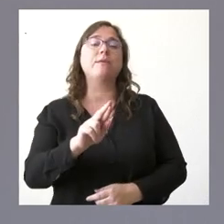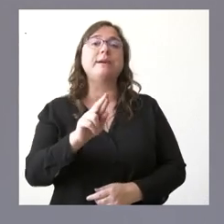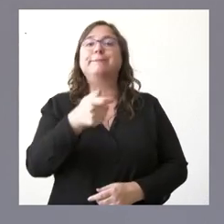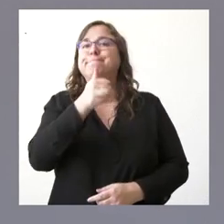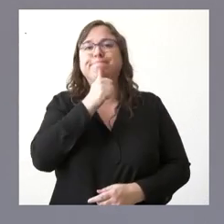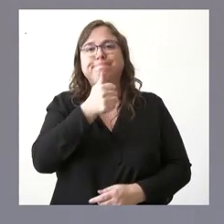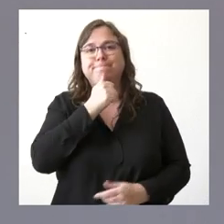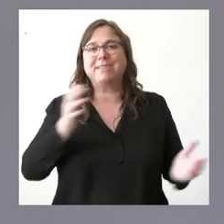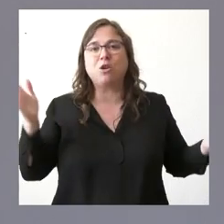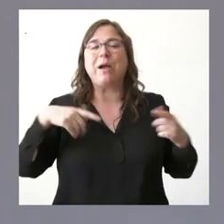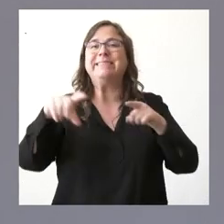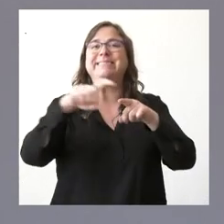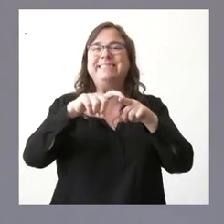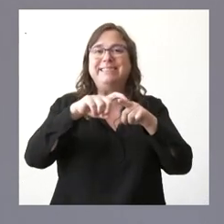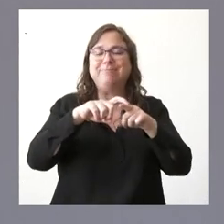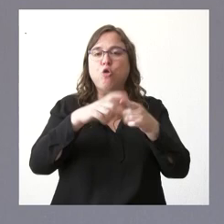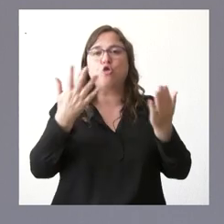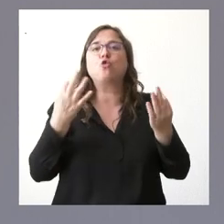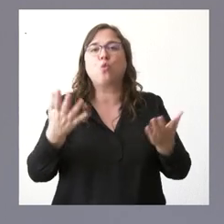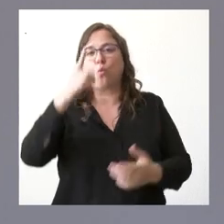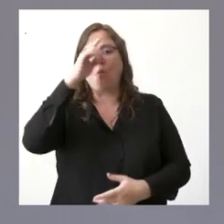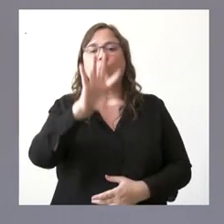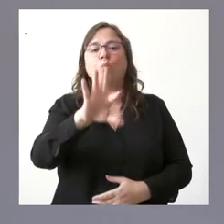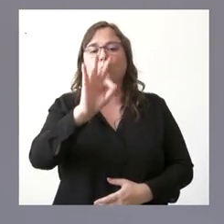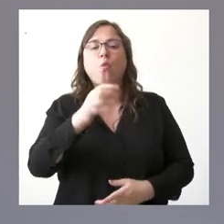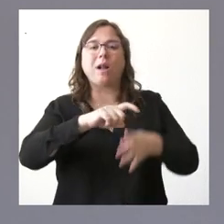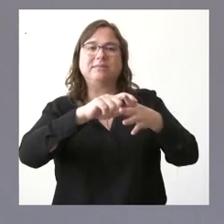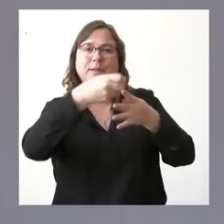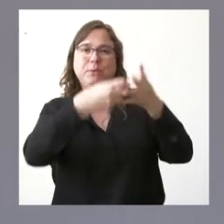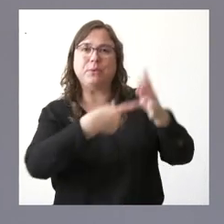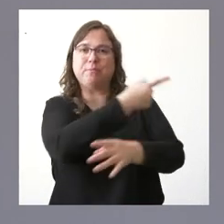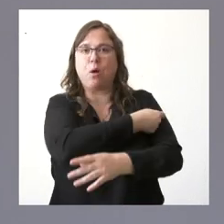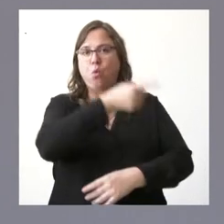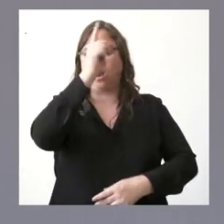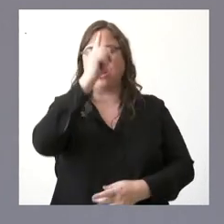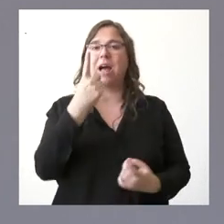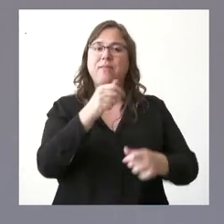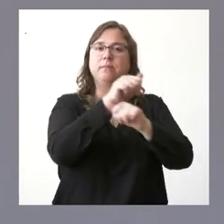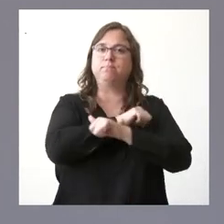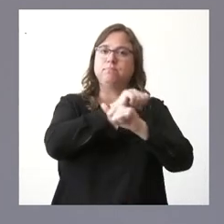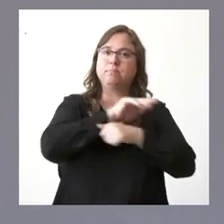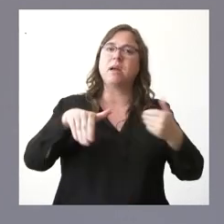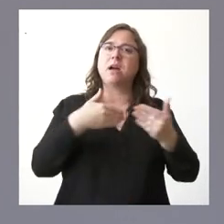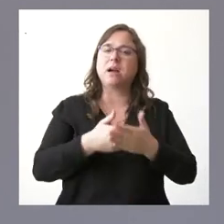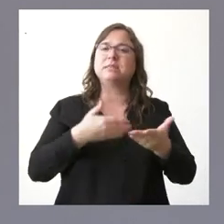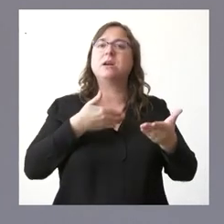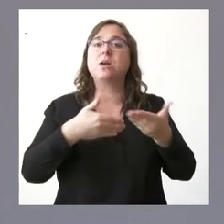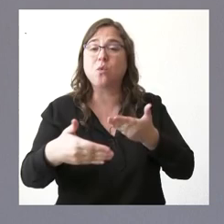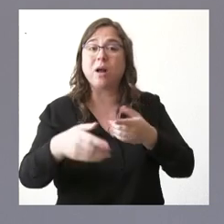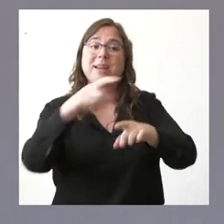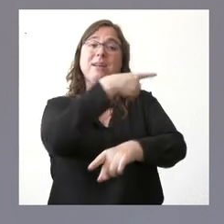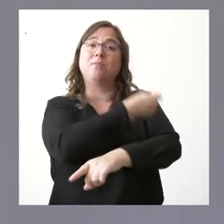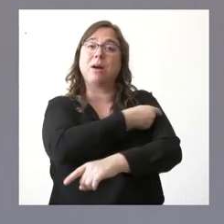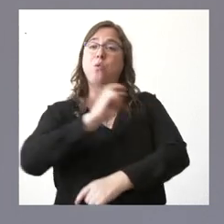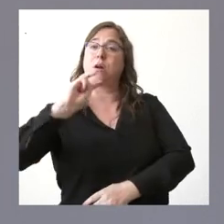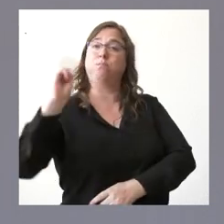definido aún el tipo de vacuna a aplicar y si es oportuno o no el esperar a disponer de esa polivalente y